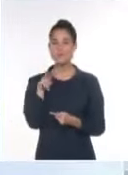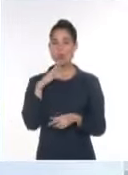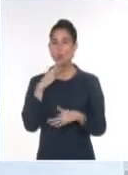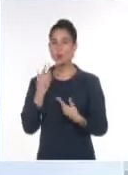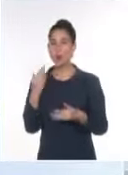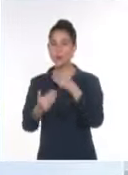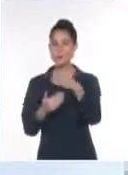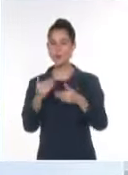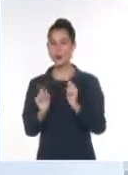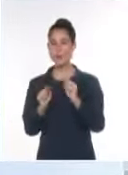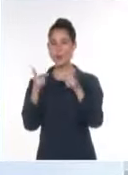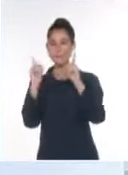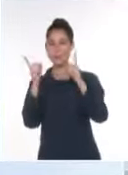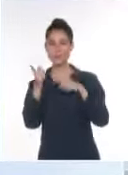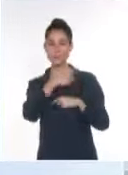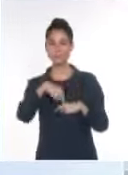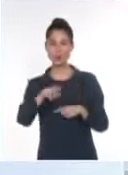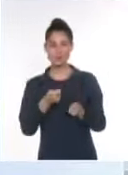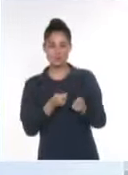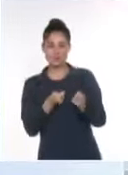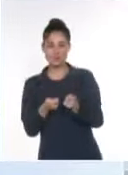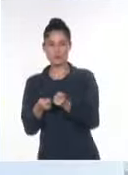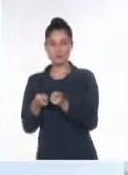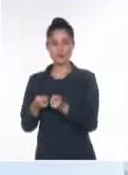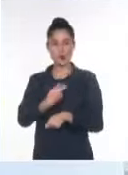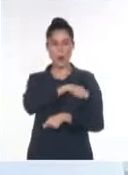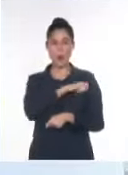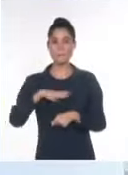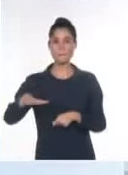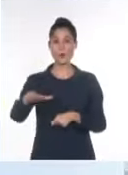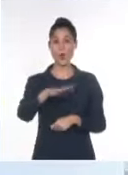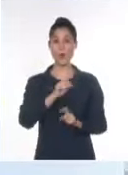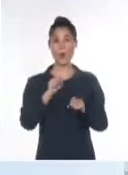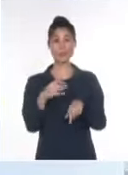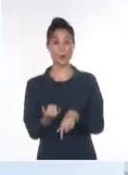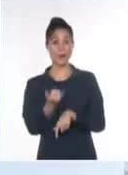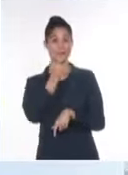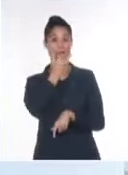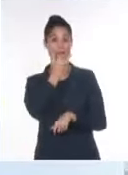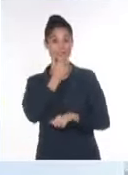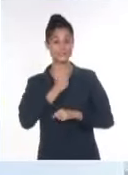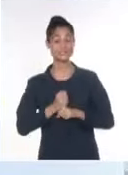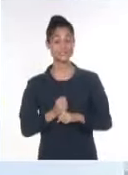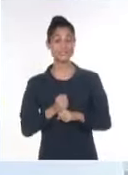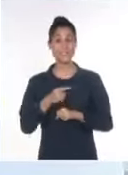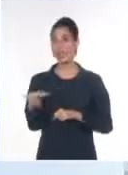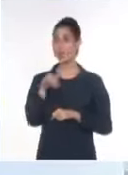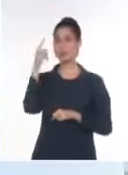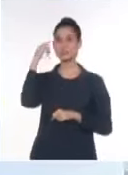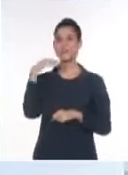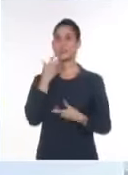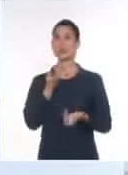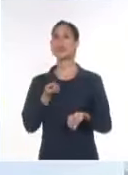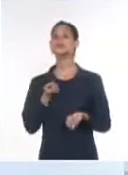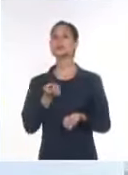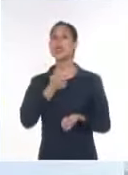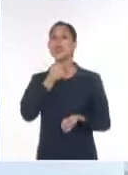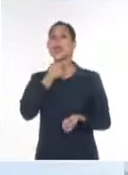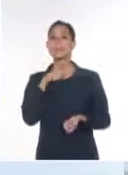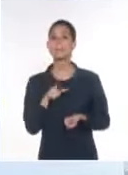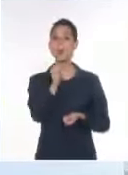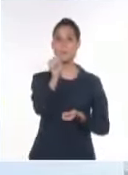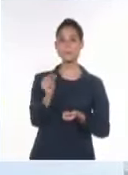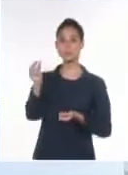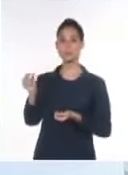efecto en la opinión pública que tuviera consecuencias muy rápidas. Sabían que era muy difícil que las personas revisaran actas